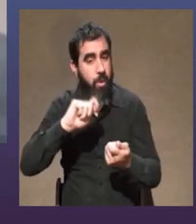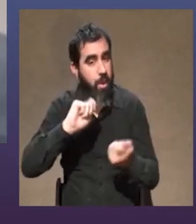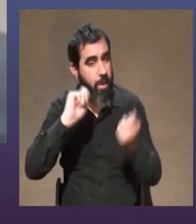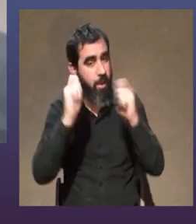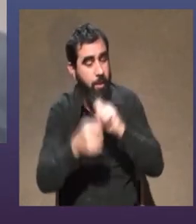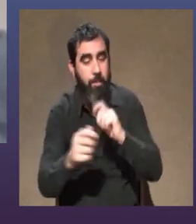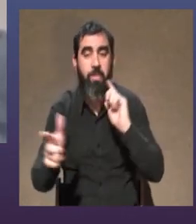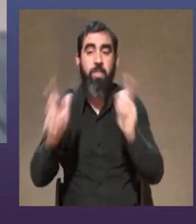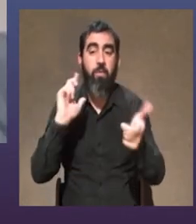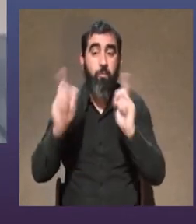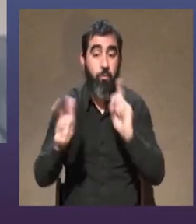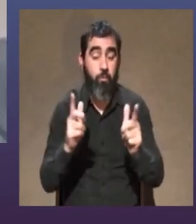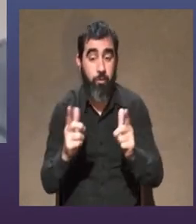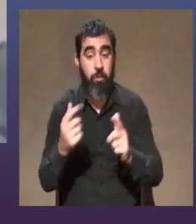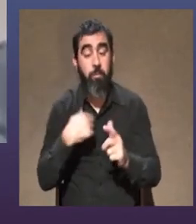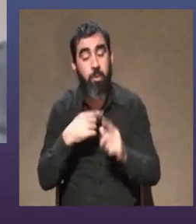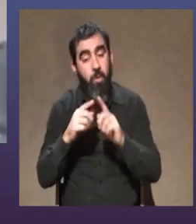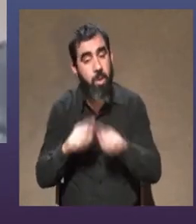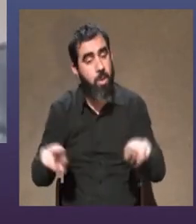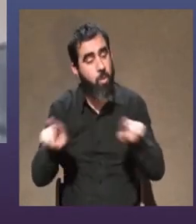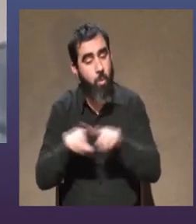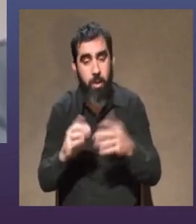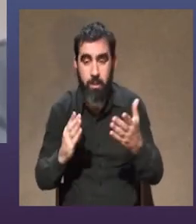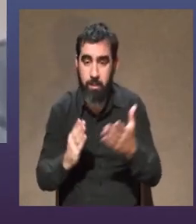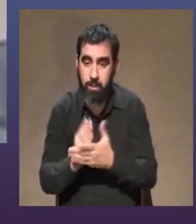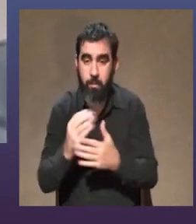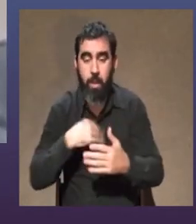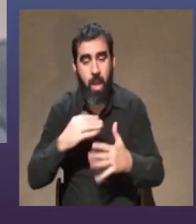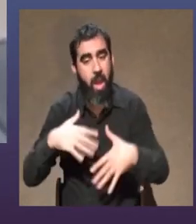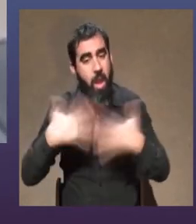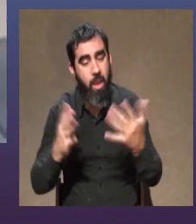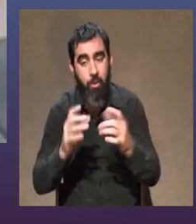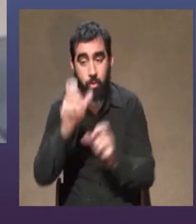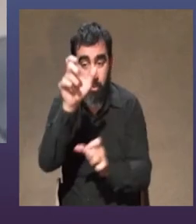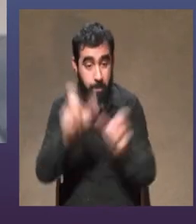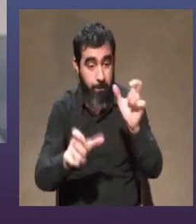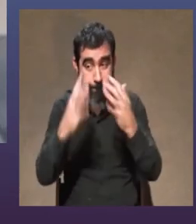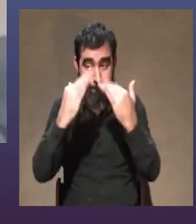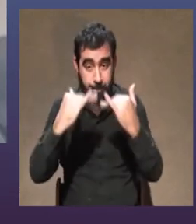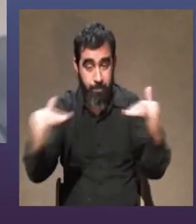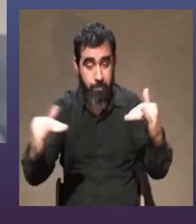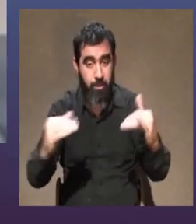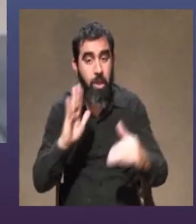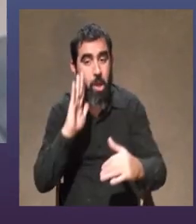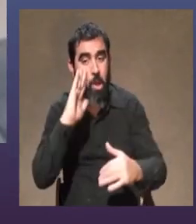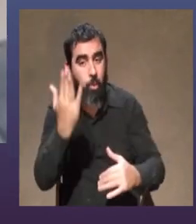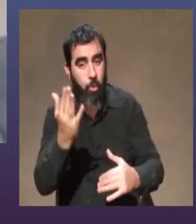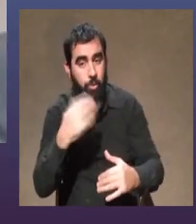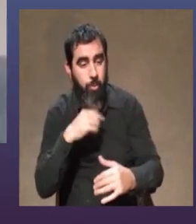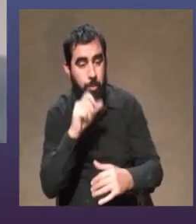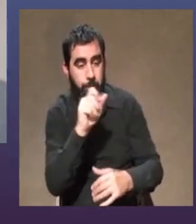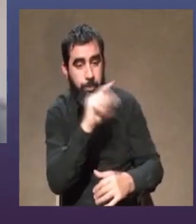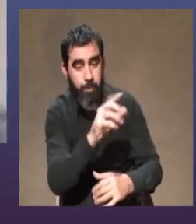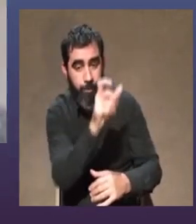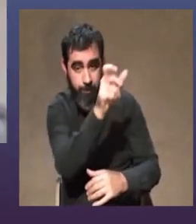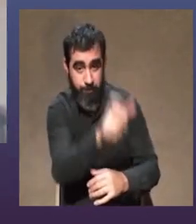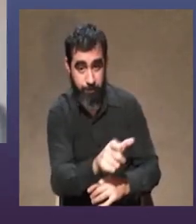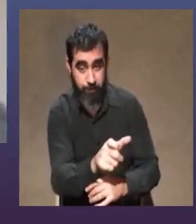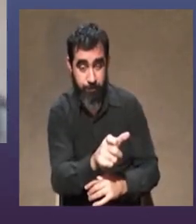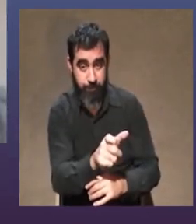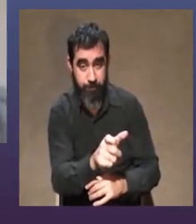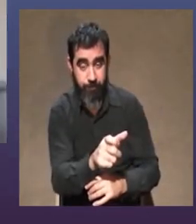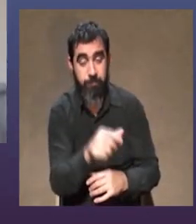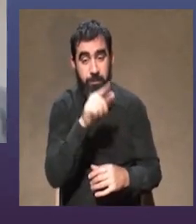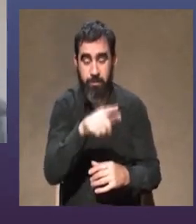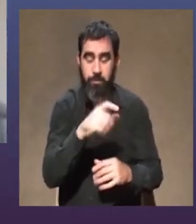disfruto ser de todas maneras siempre hay algo que el público lo reconoce como lo tuyo y como